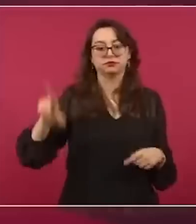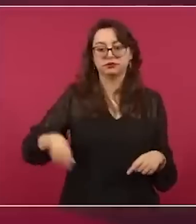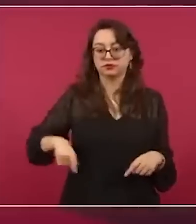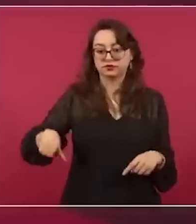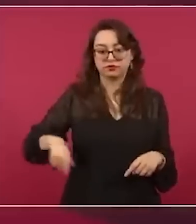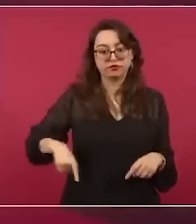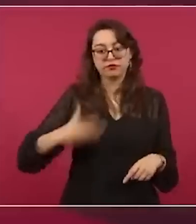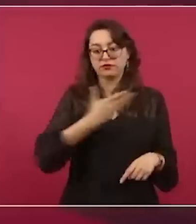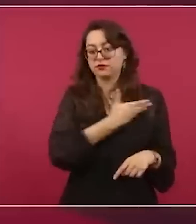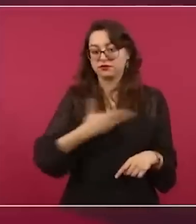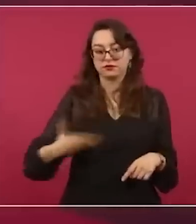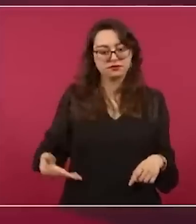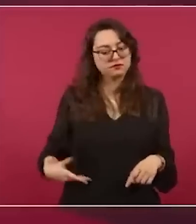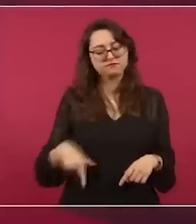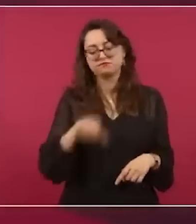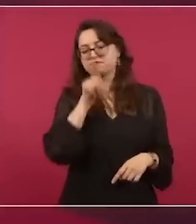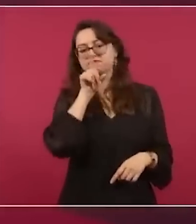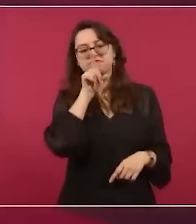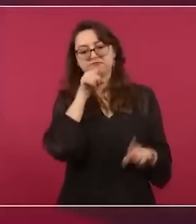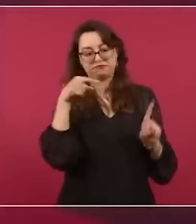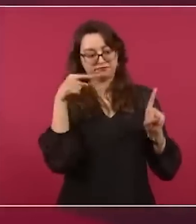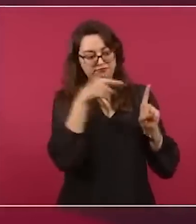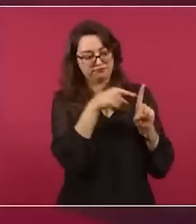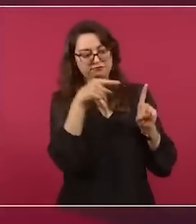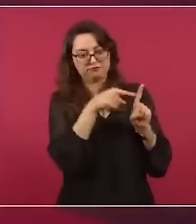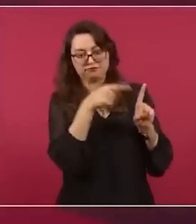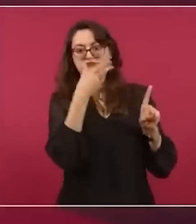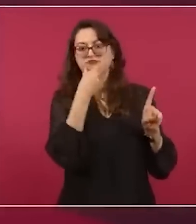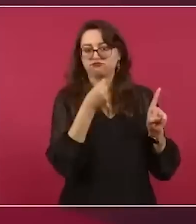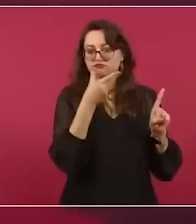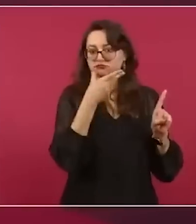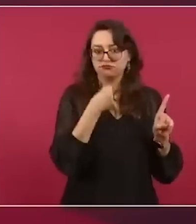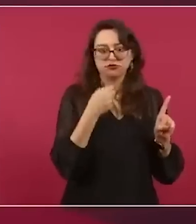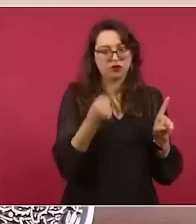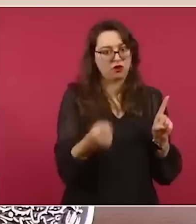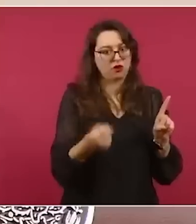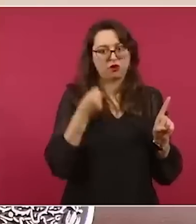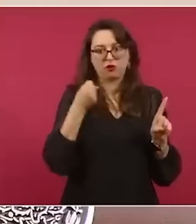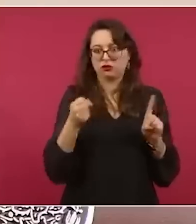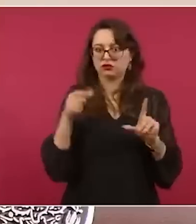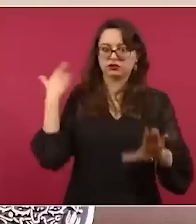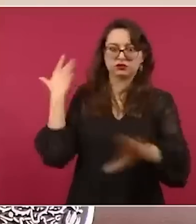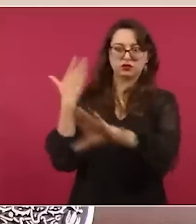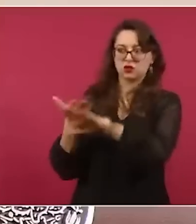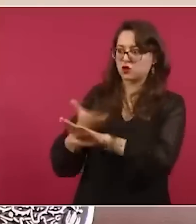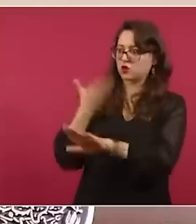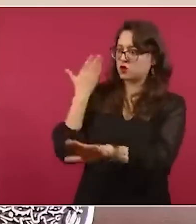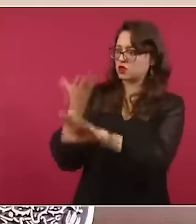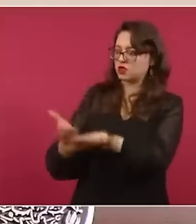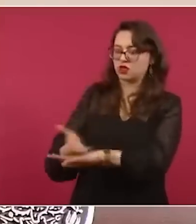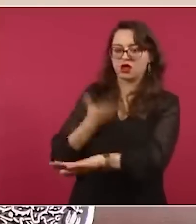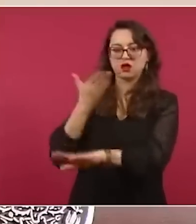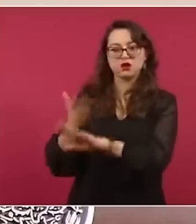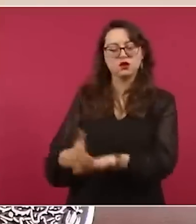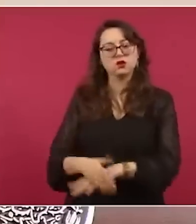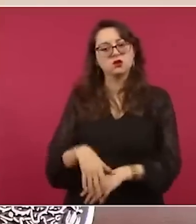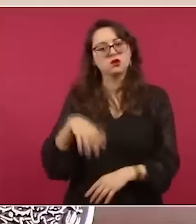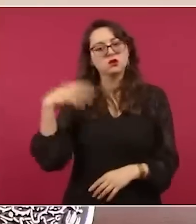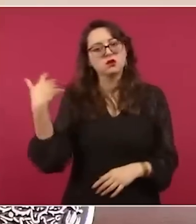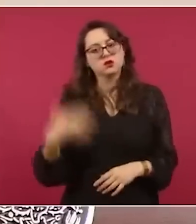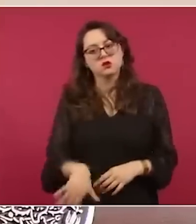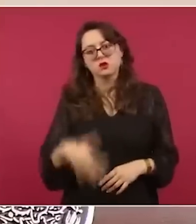de Estados Unidos, pero ayuda mucho el que